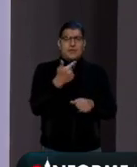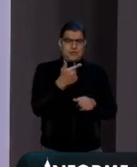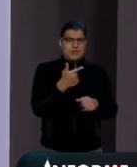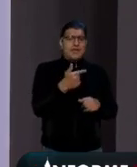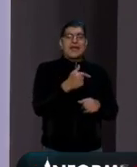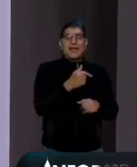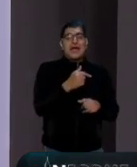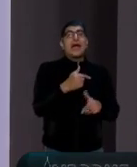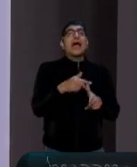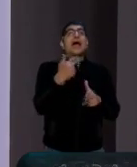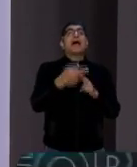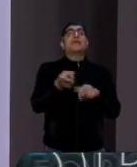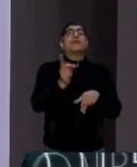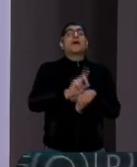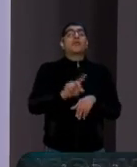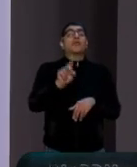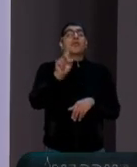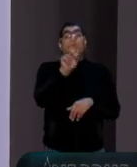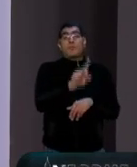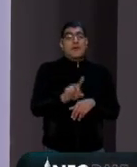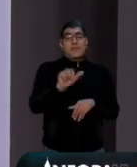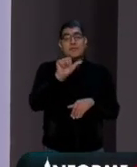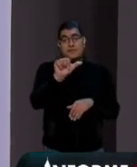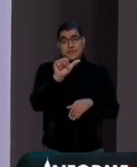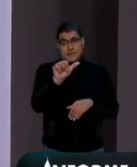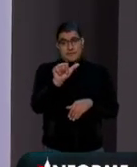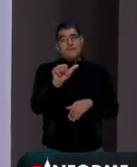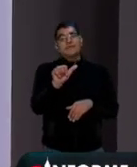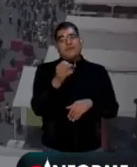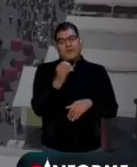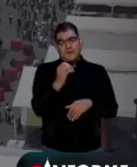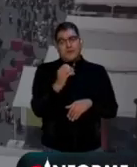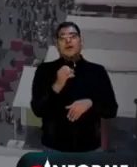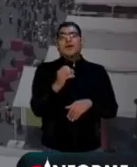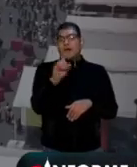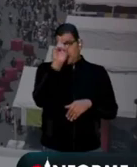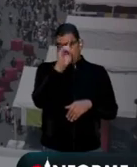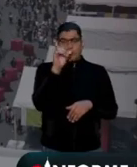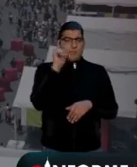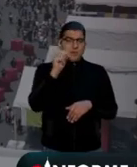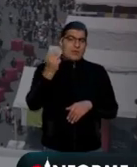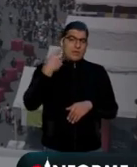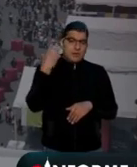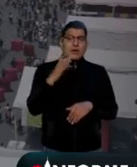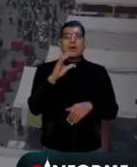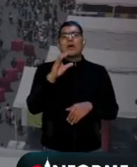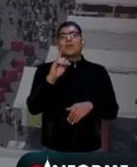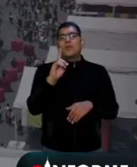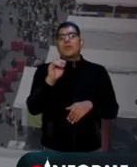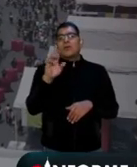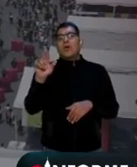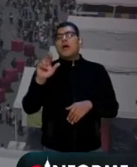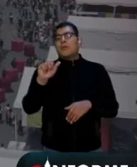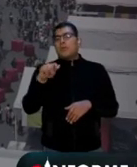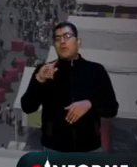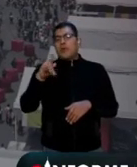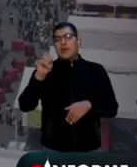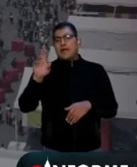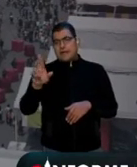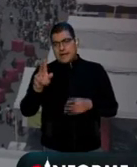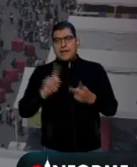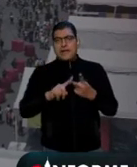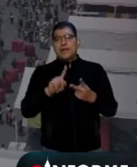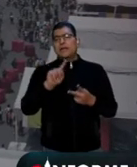día hasta el domingo 16. Unas recomendaciones que le damos para mañana a la conferencia de la doctora Beatriz Gutiérrez Müller y Paco